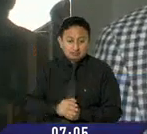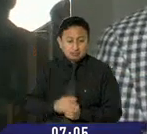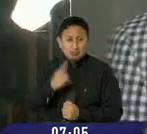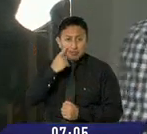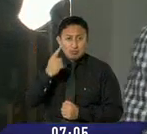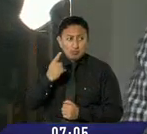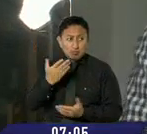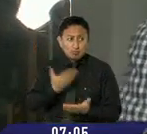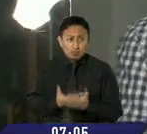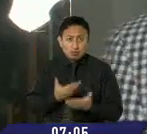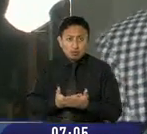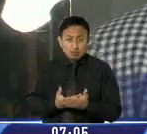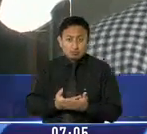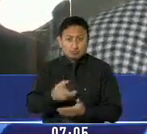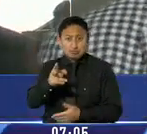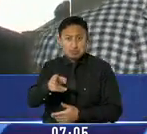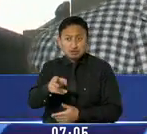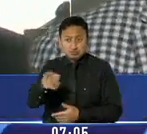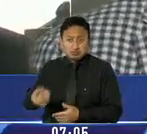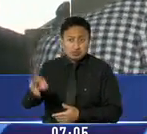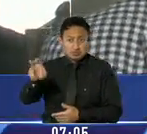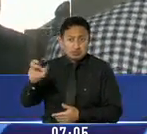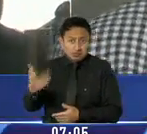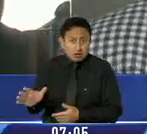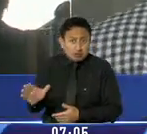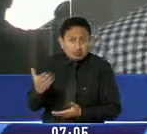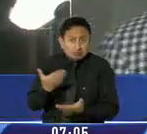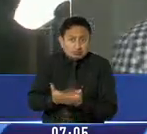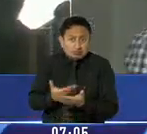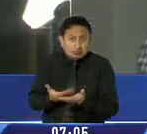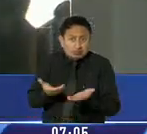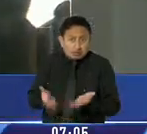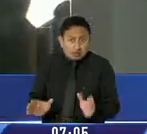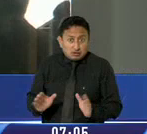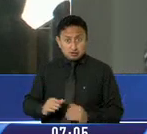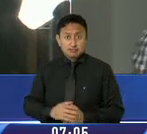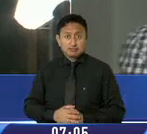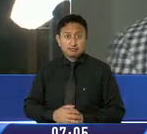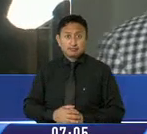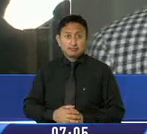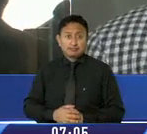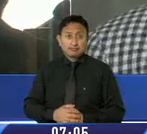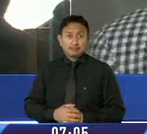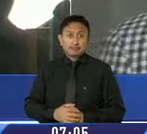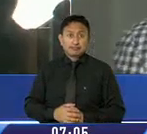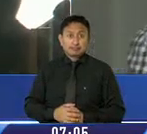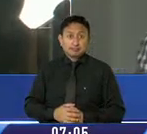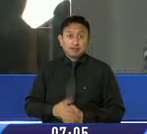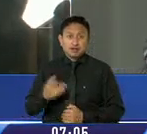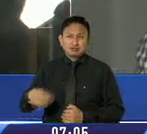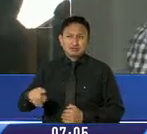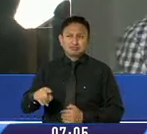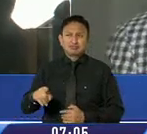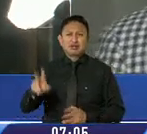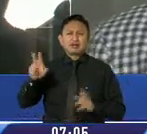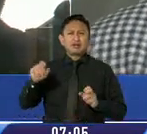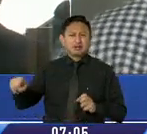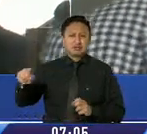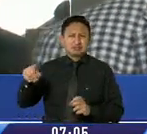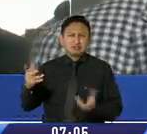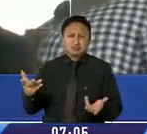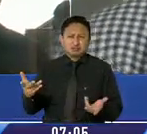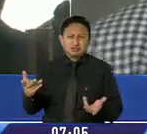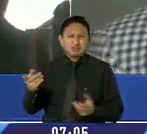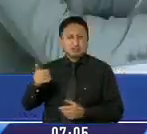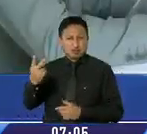ellos van a resolver sobre el mismo fondo el tema de contaminación. Parece que no, no, no, tendría, no tendría si dieron esto, ellos no han